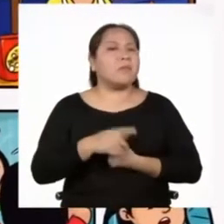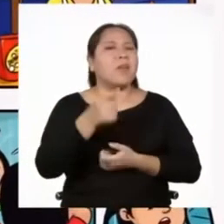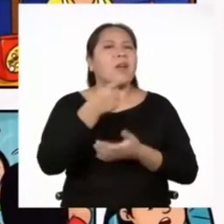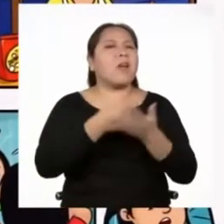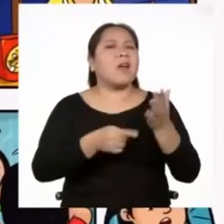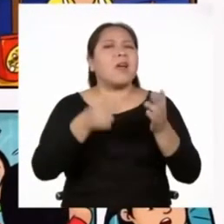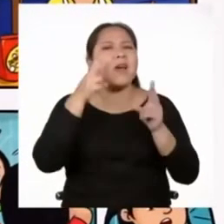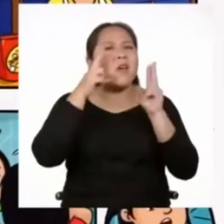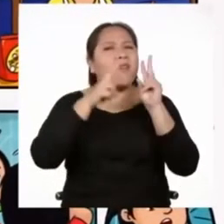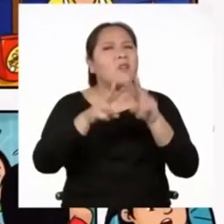observar en esta viñeta?